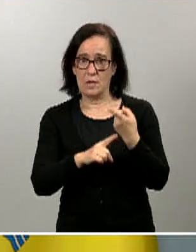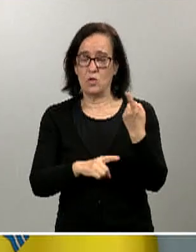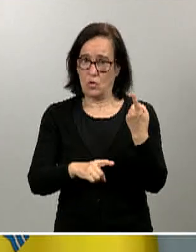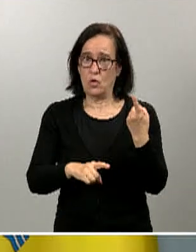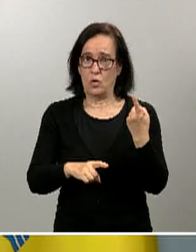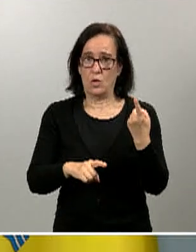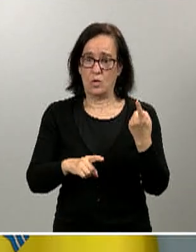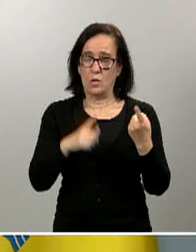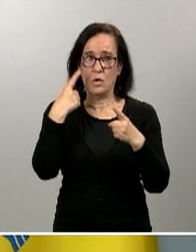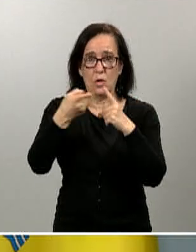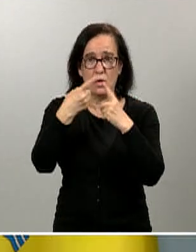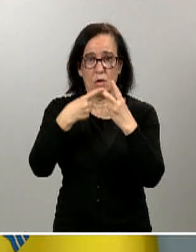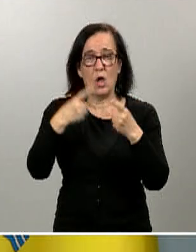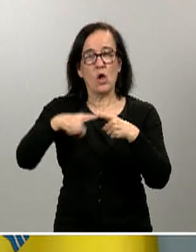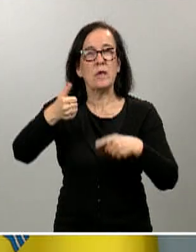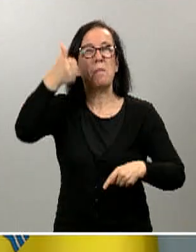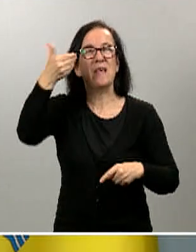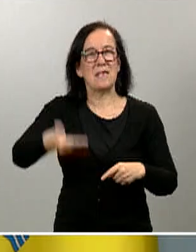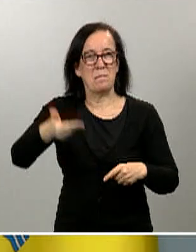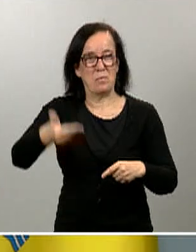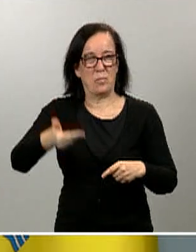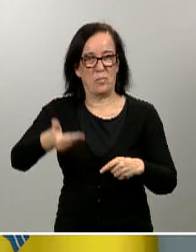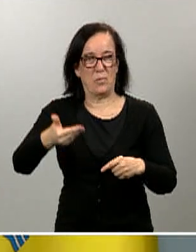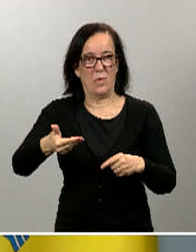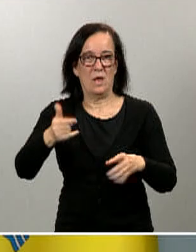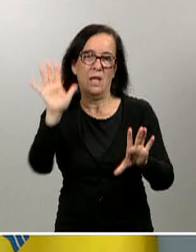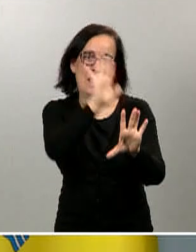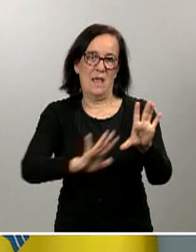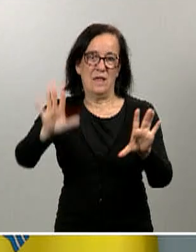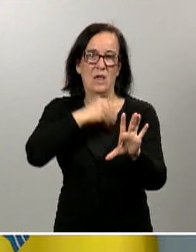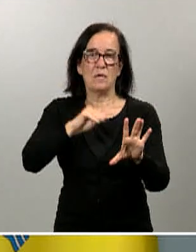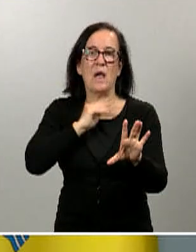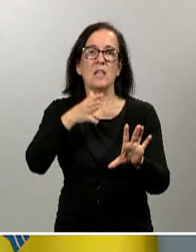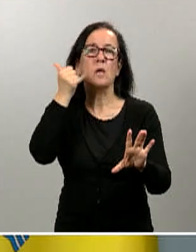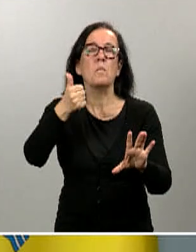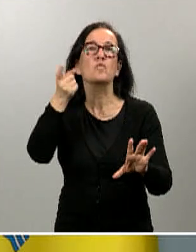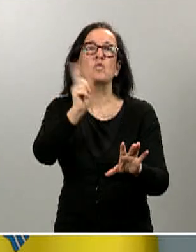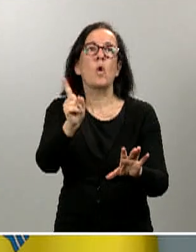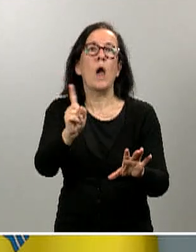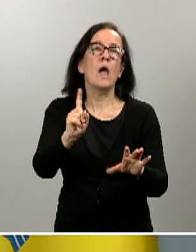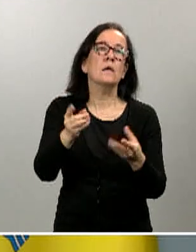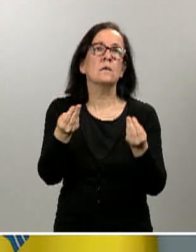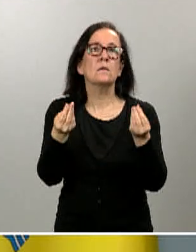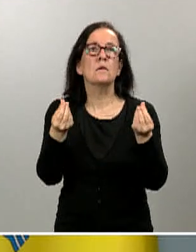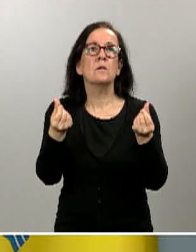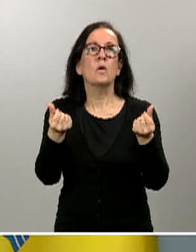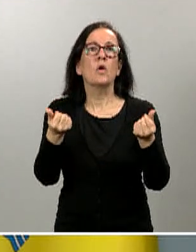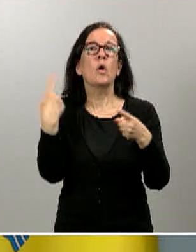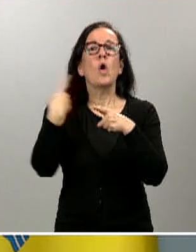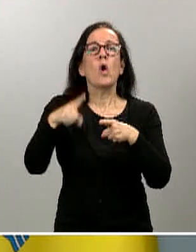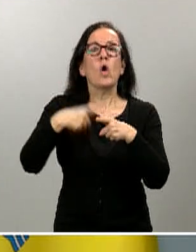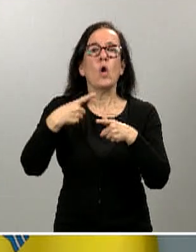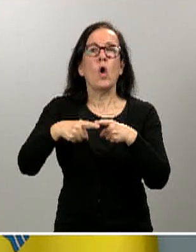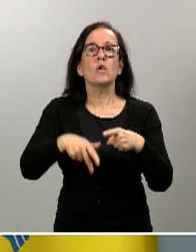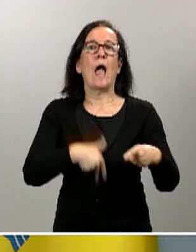elementos más significativos que aparecen en la geografía nacional. No es tampoco un hecho generalizado.